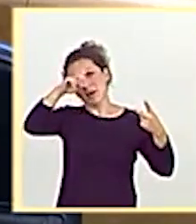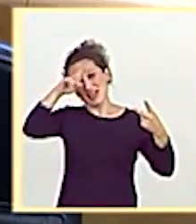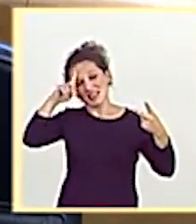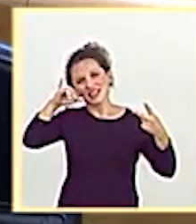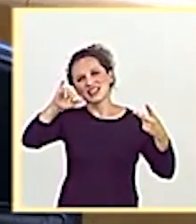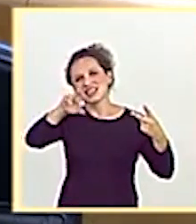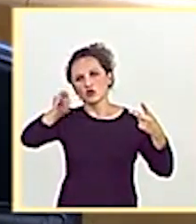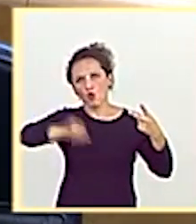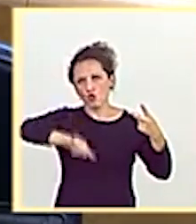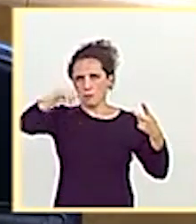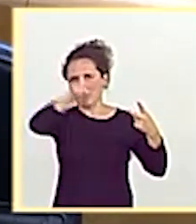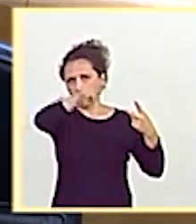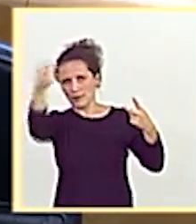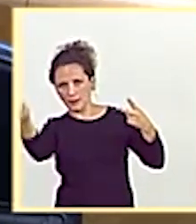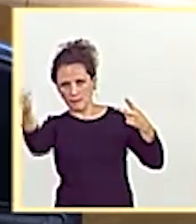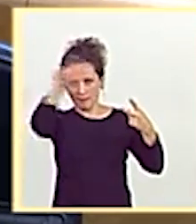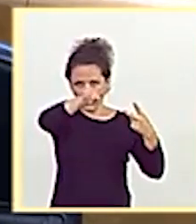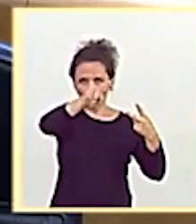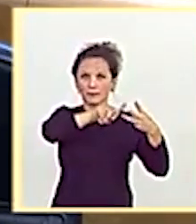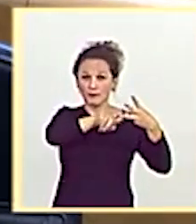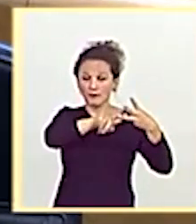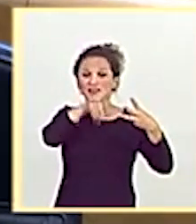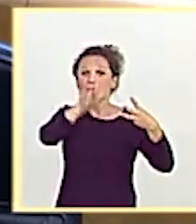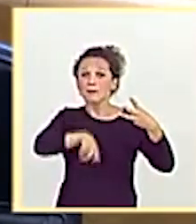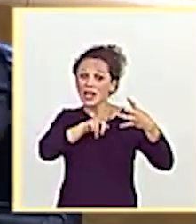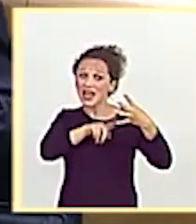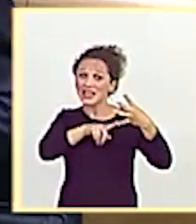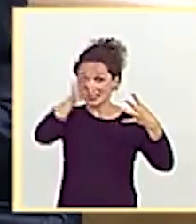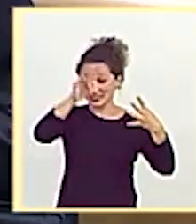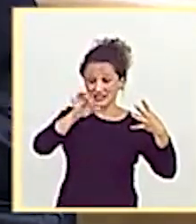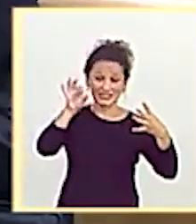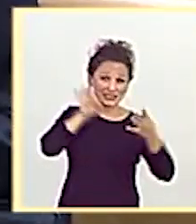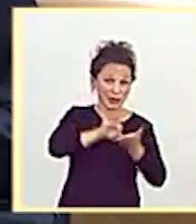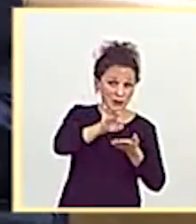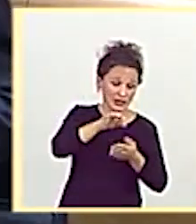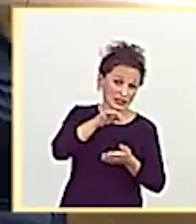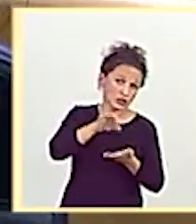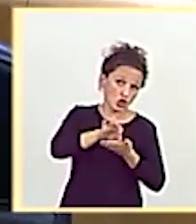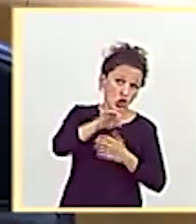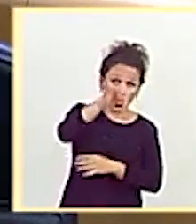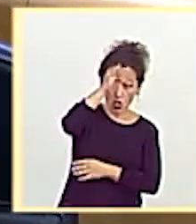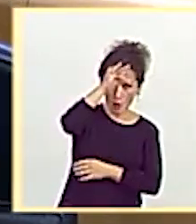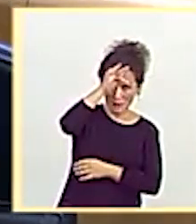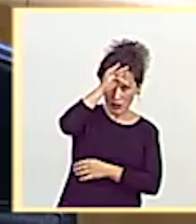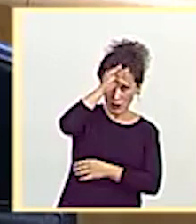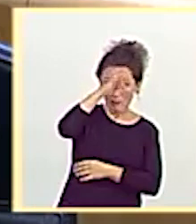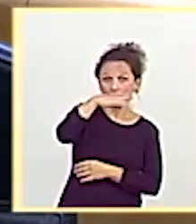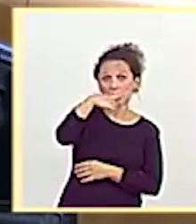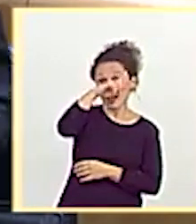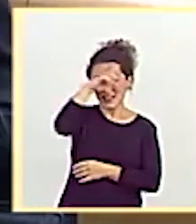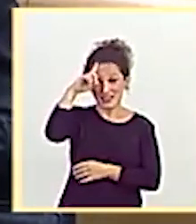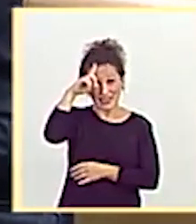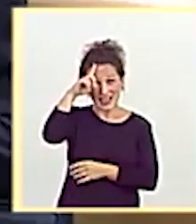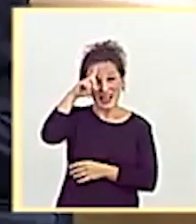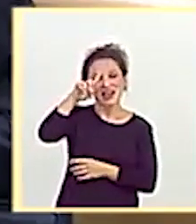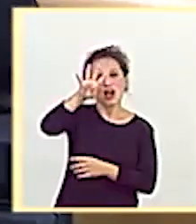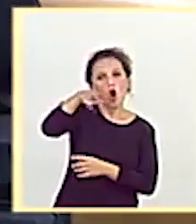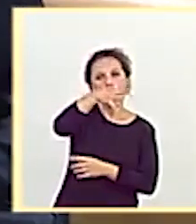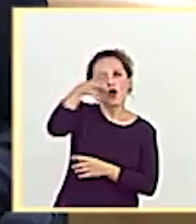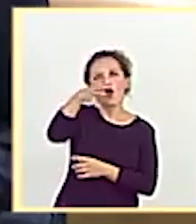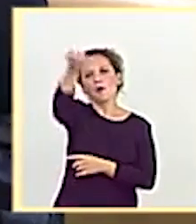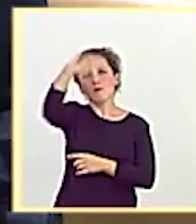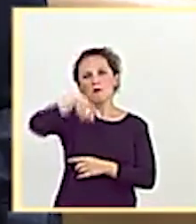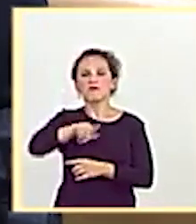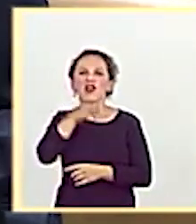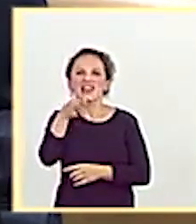pasamos el servicio de los domingos entre Bilbao y Madrid a la hora y la tarde para hacerlo más adaptable